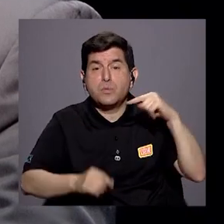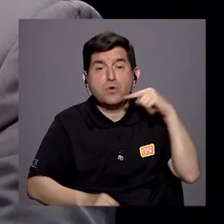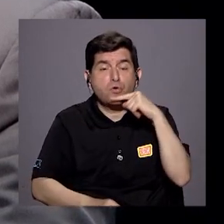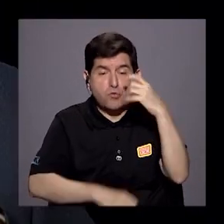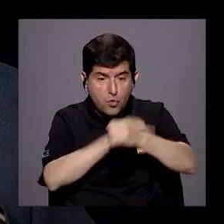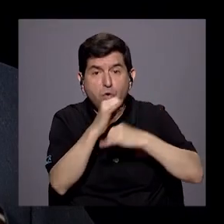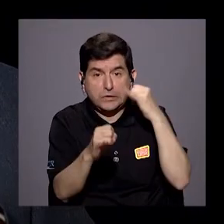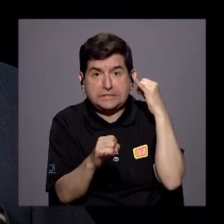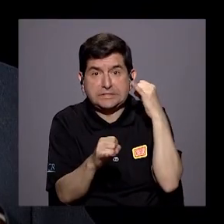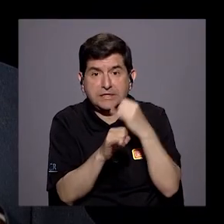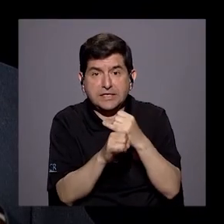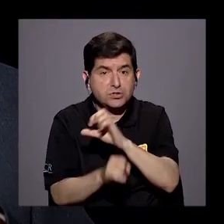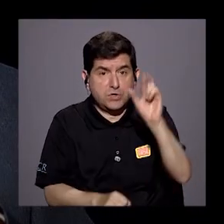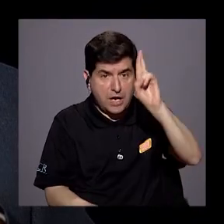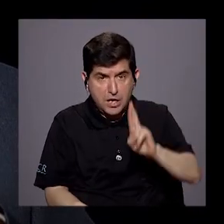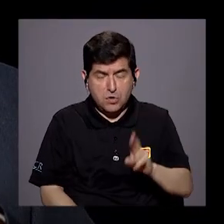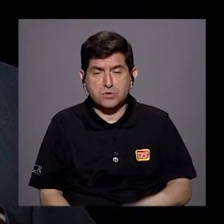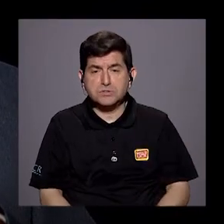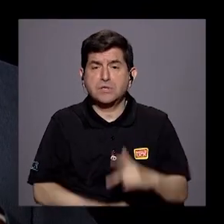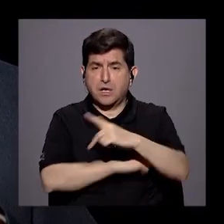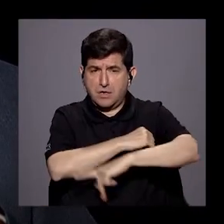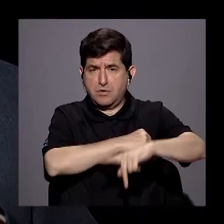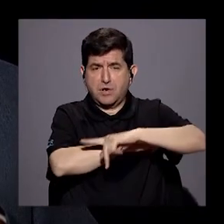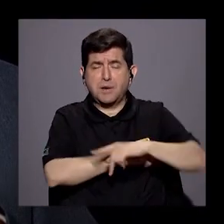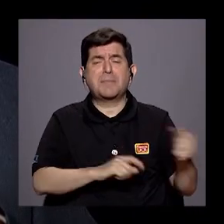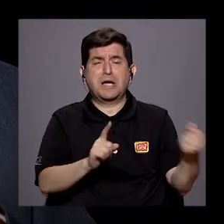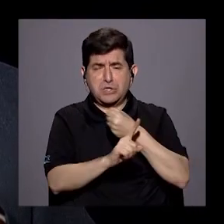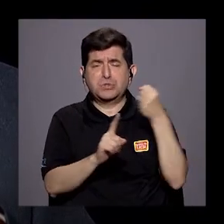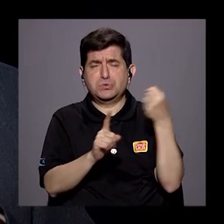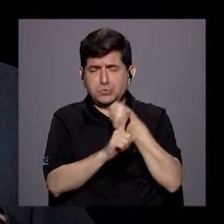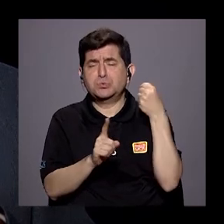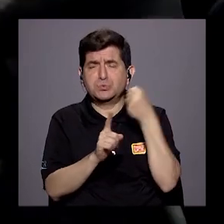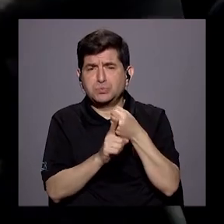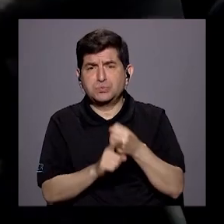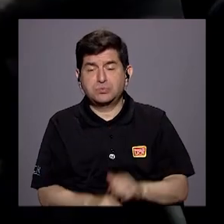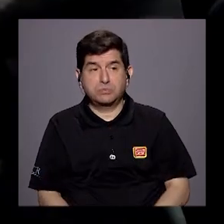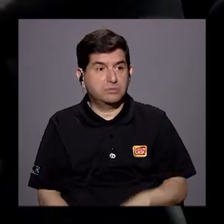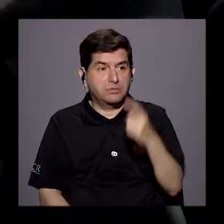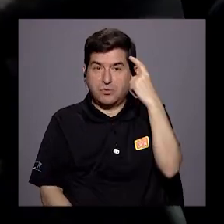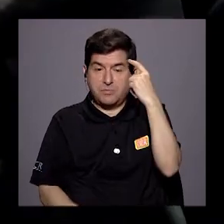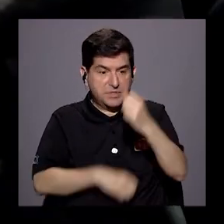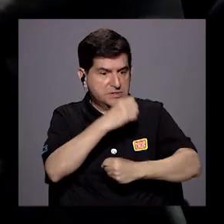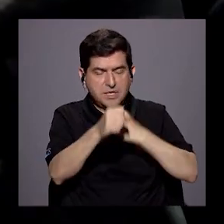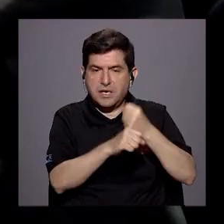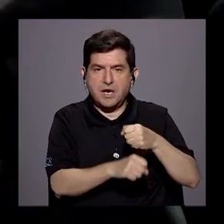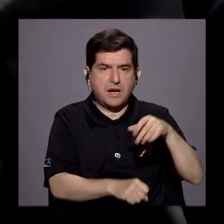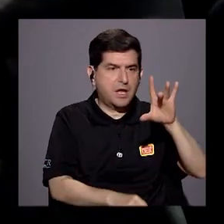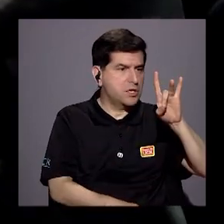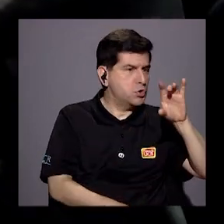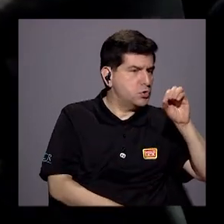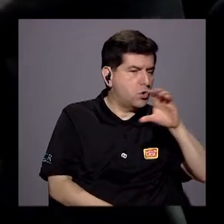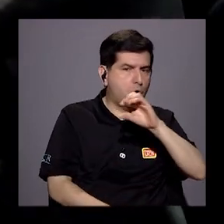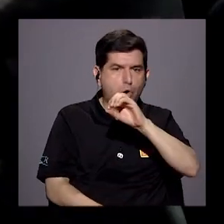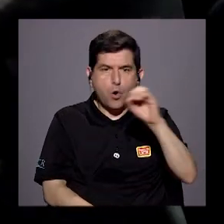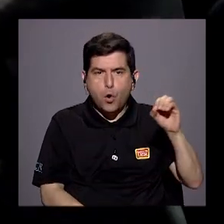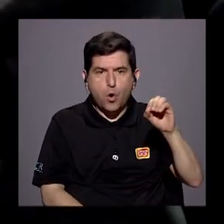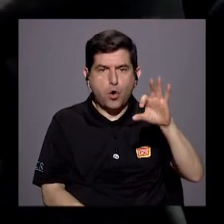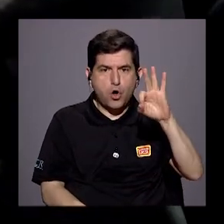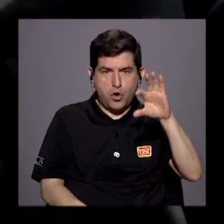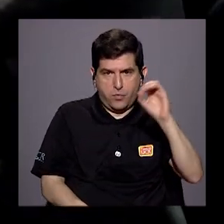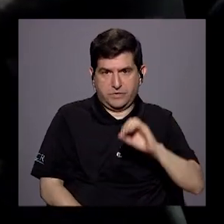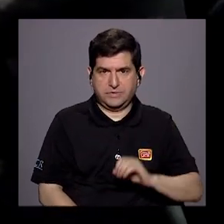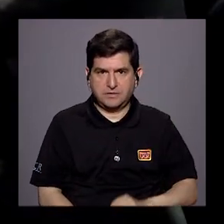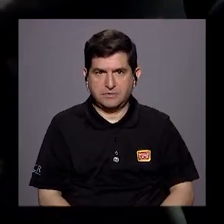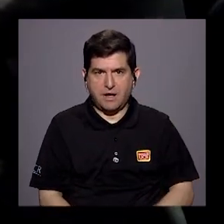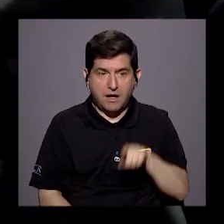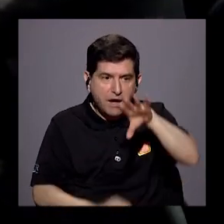internacionalmente Costa Rica se distingue por un país muy violento, homicidios, algo impensable en los ochentas y los noventas. A eso